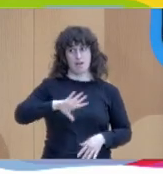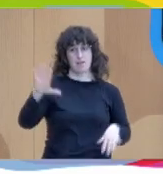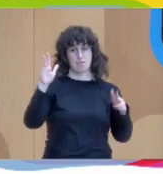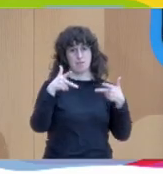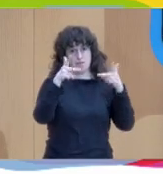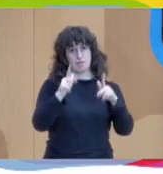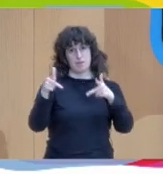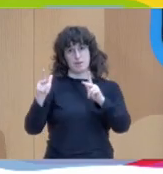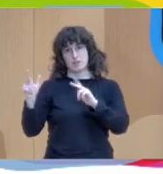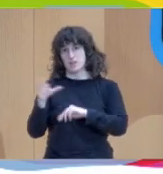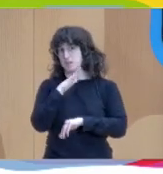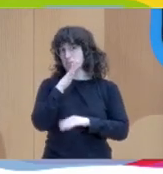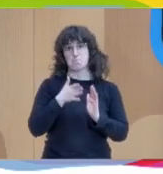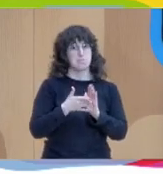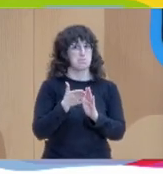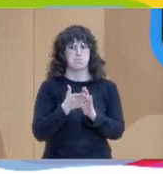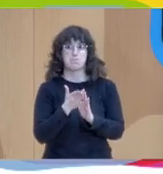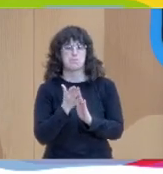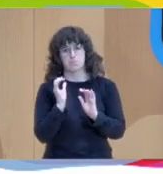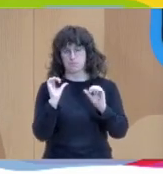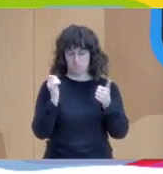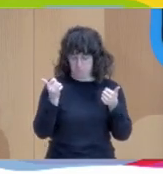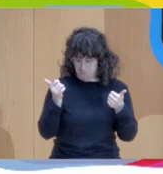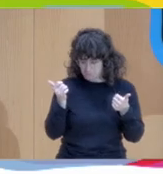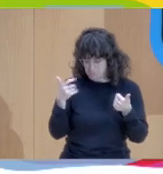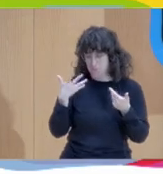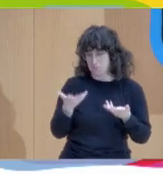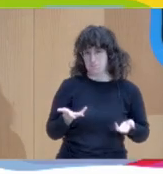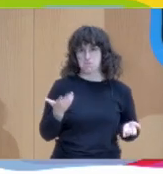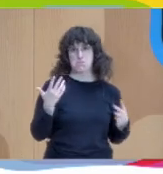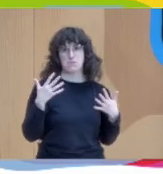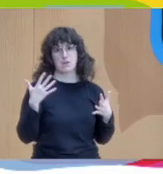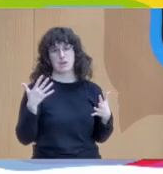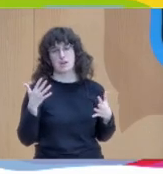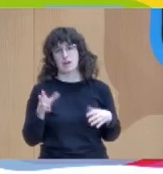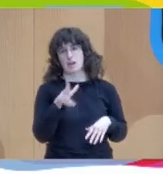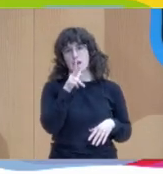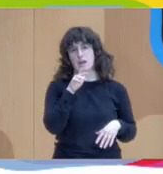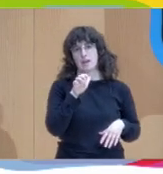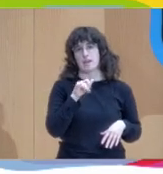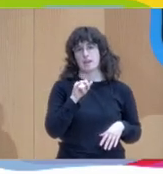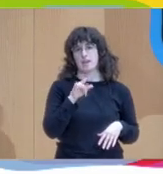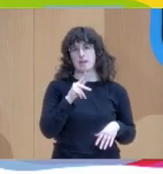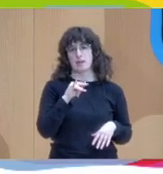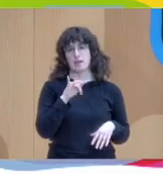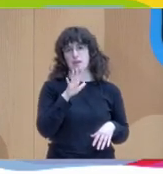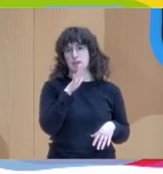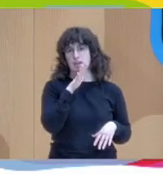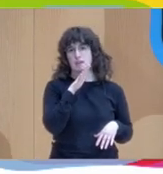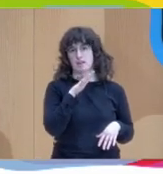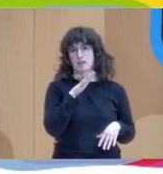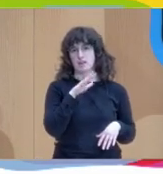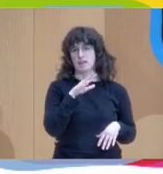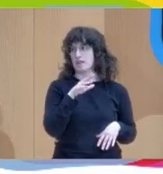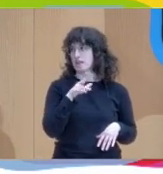estamos a punto de empezar. Lo vamos a hacer dándole un aplauso para Heiki, ¿sí? Que ha sido para Heiki. This